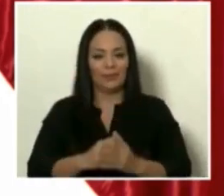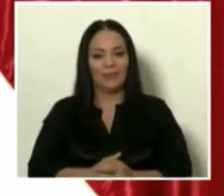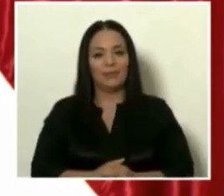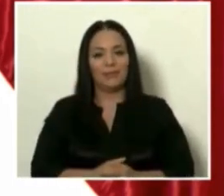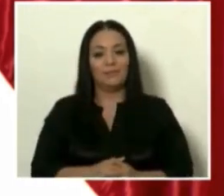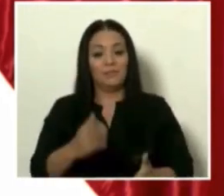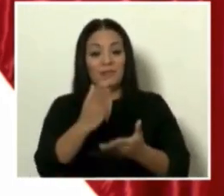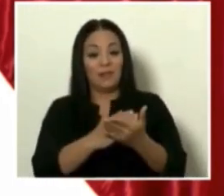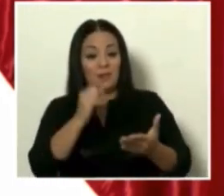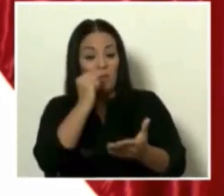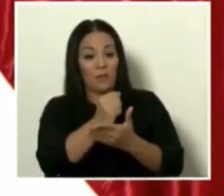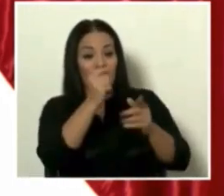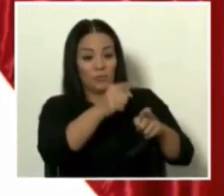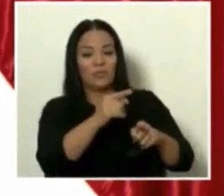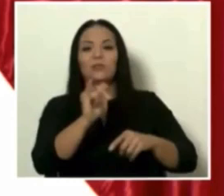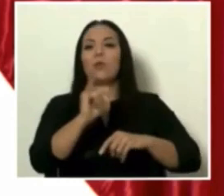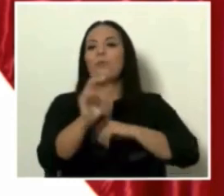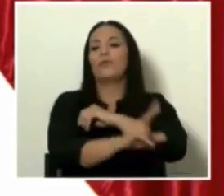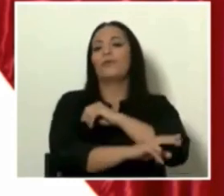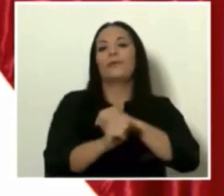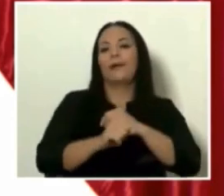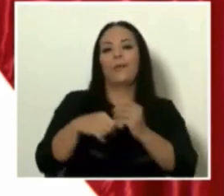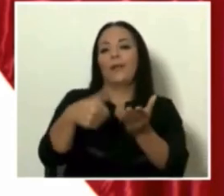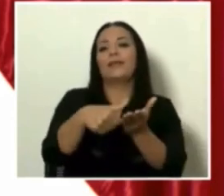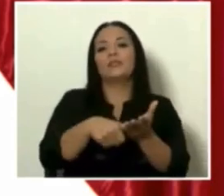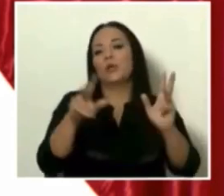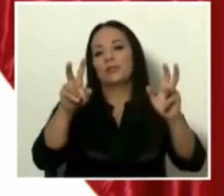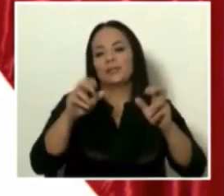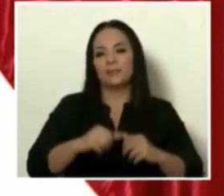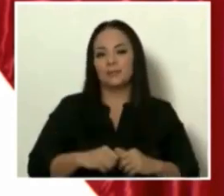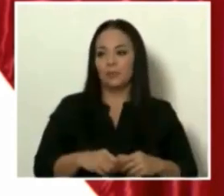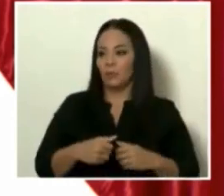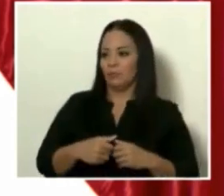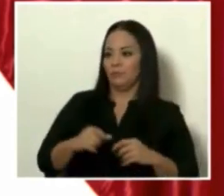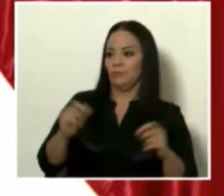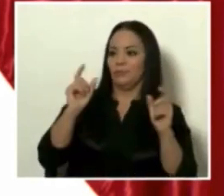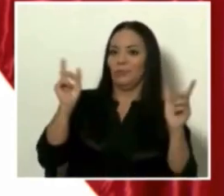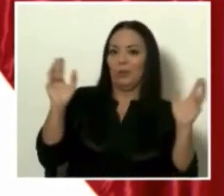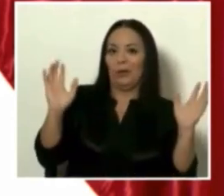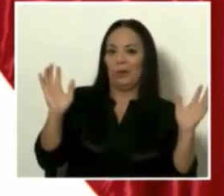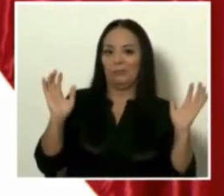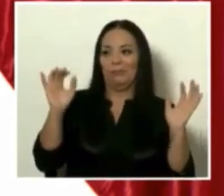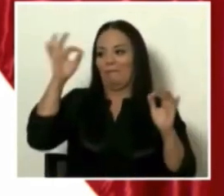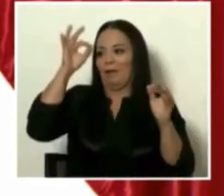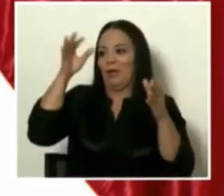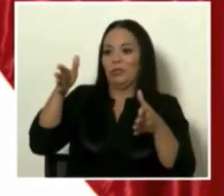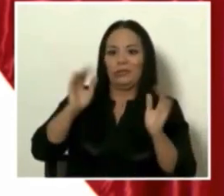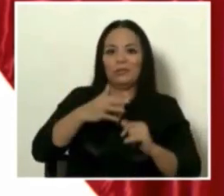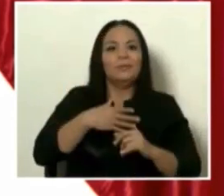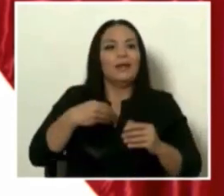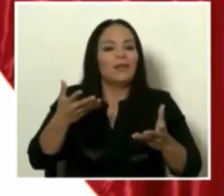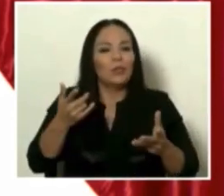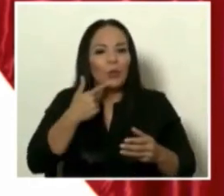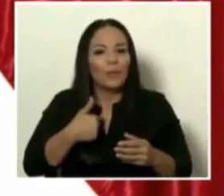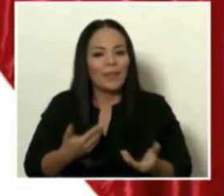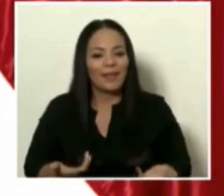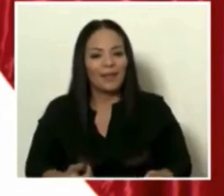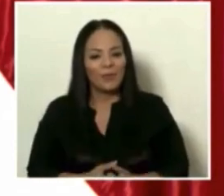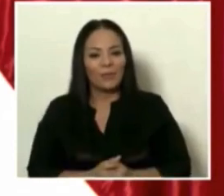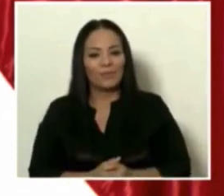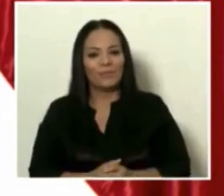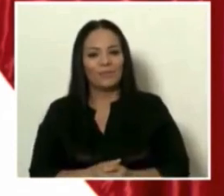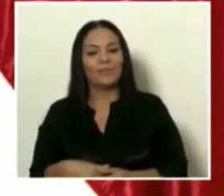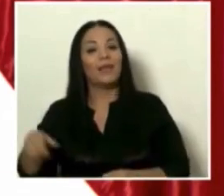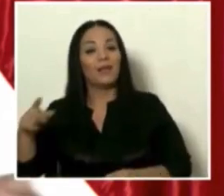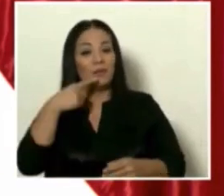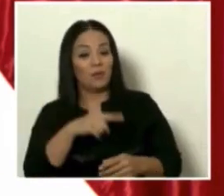lo mata a usted es como que se hubieran robado las elecciones. ¡Guau! Filósofos. Me encantó. Y además, señor presidente,